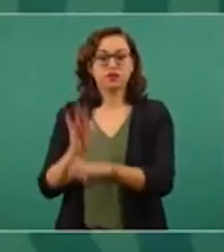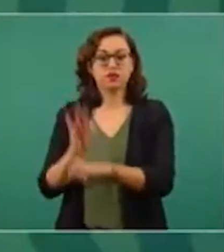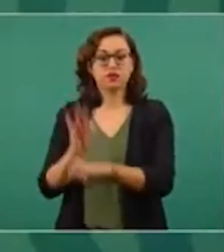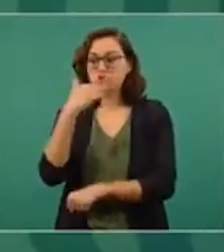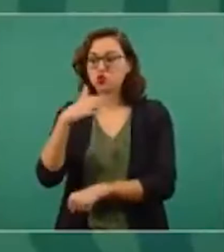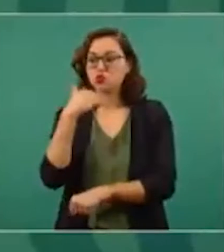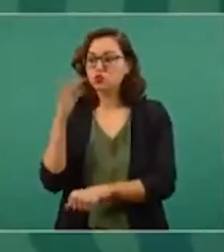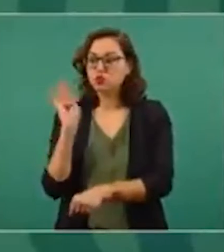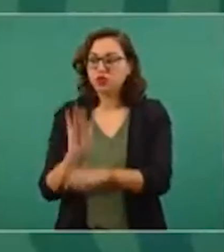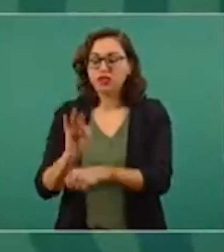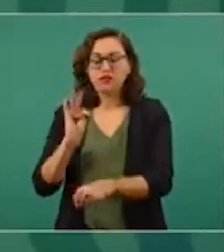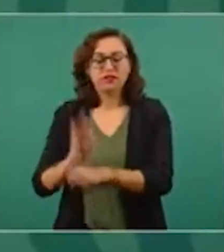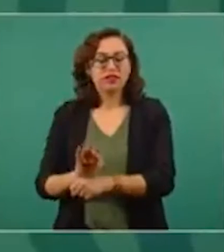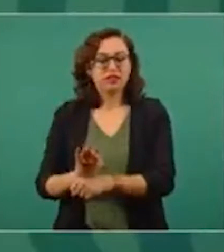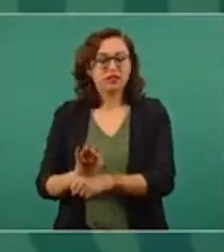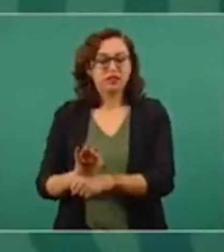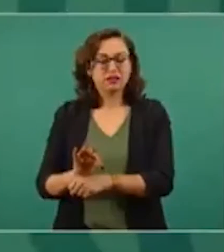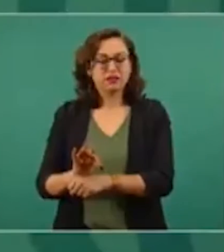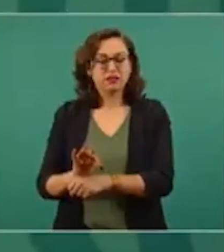corrupción.